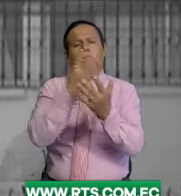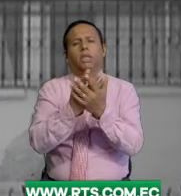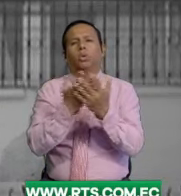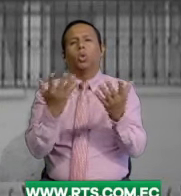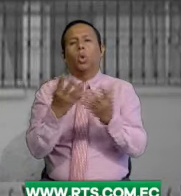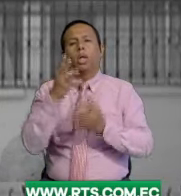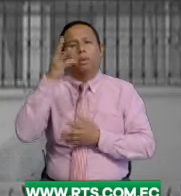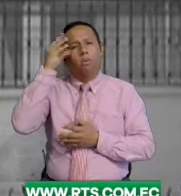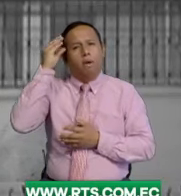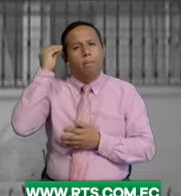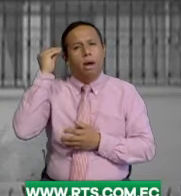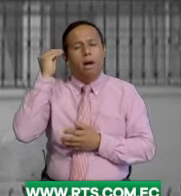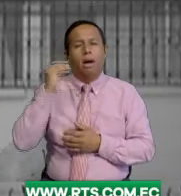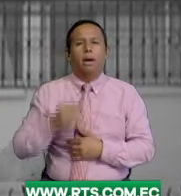informó Adriana Peralta.